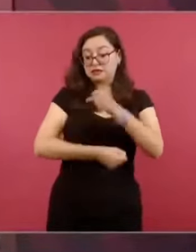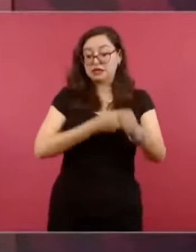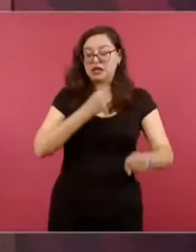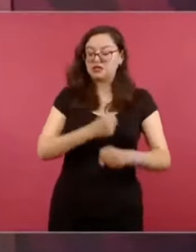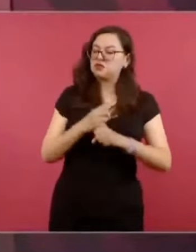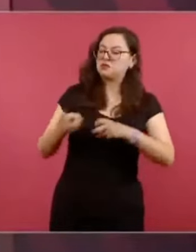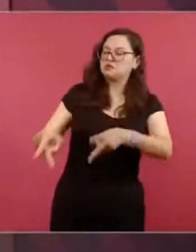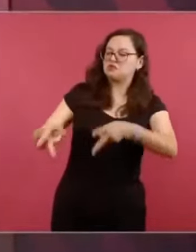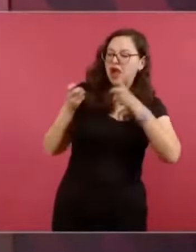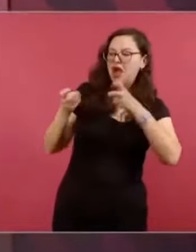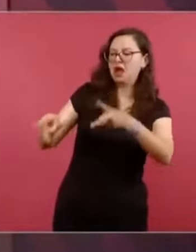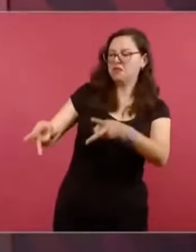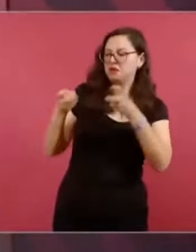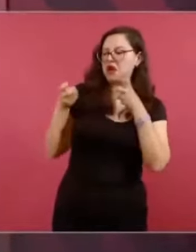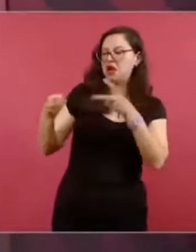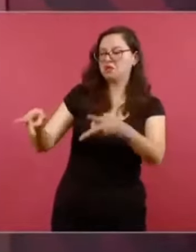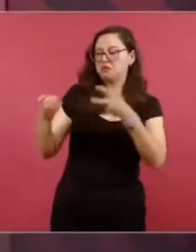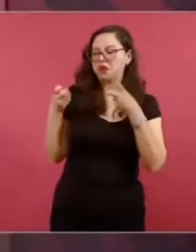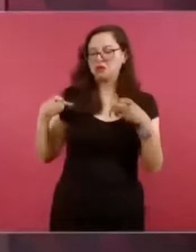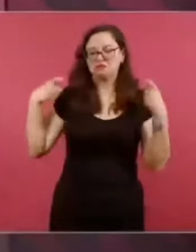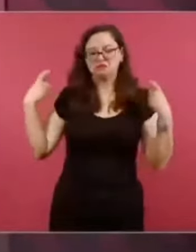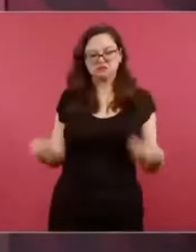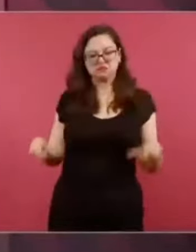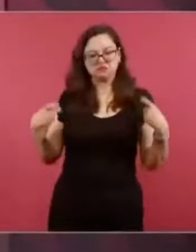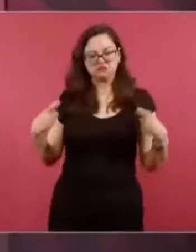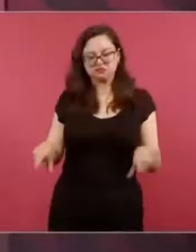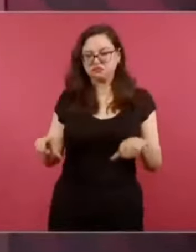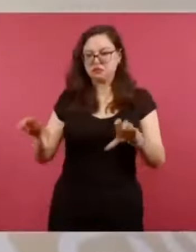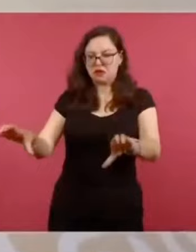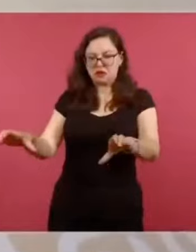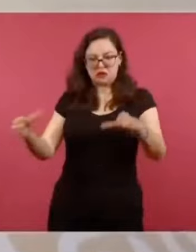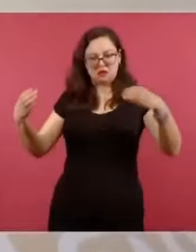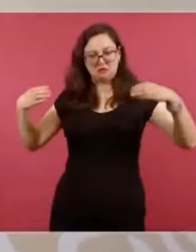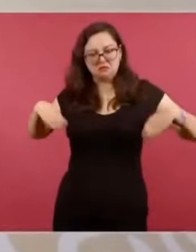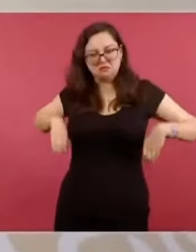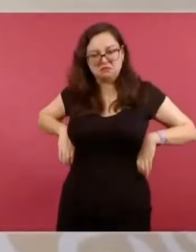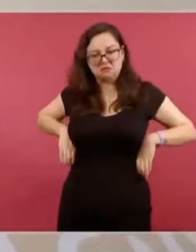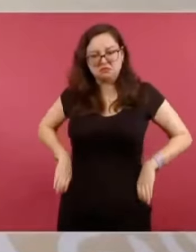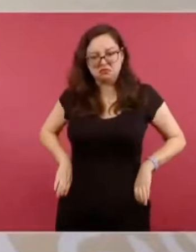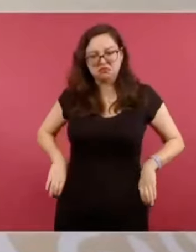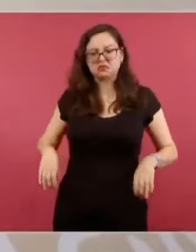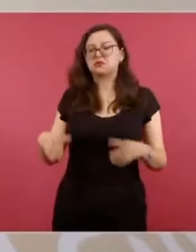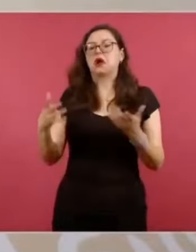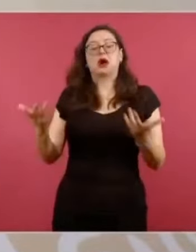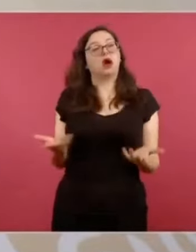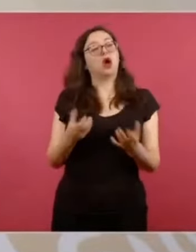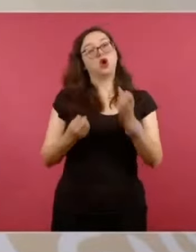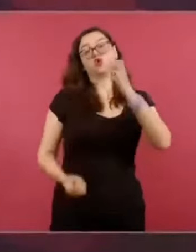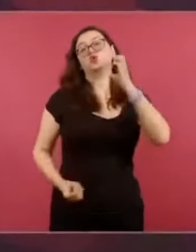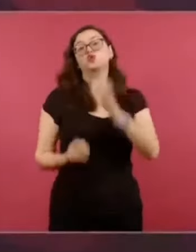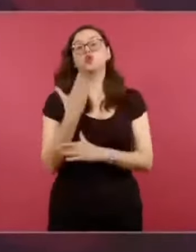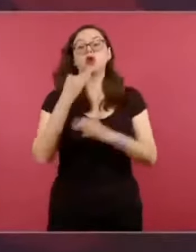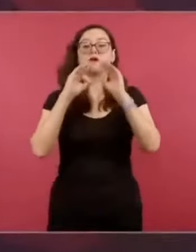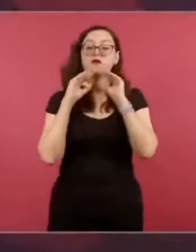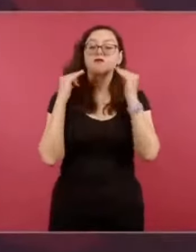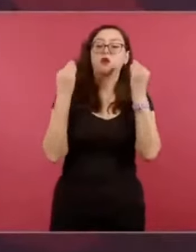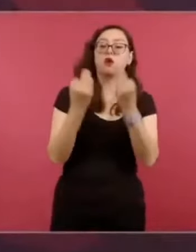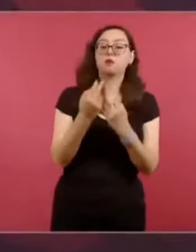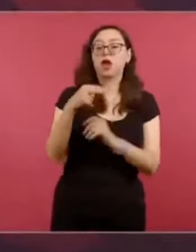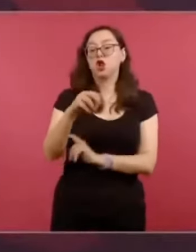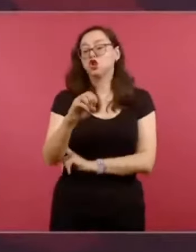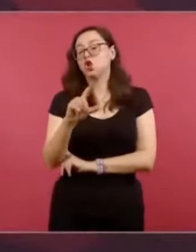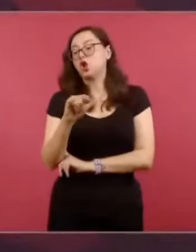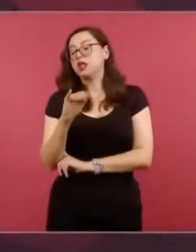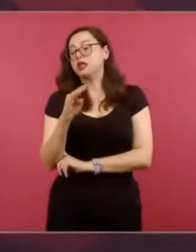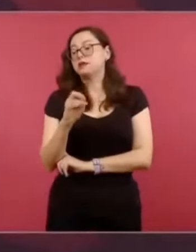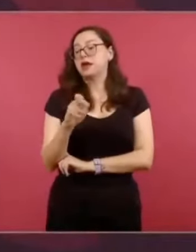con el cuento del neoliberalismo y todos sus sofismas son